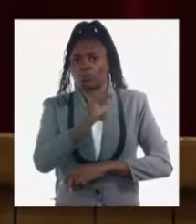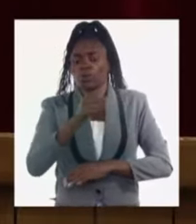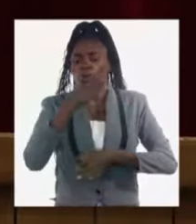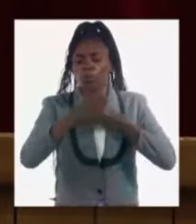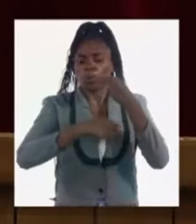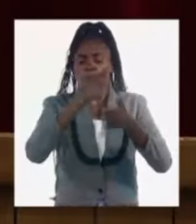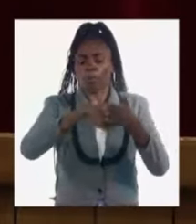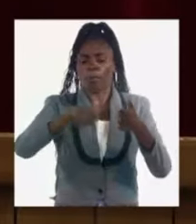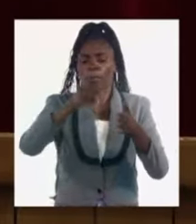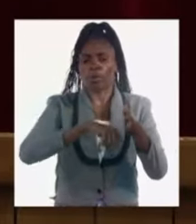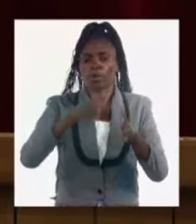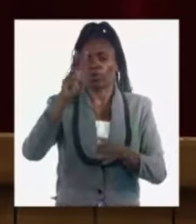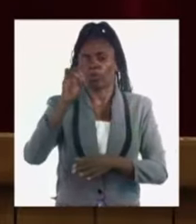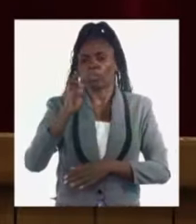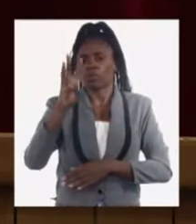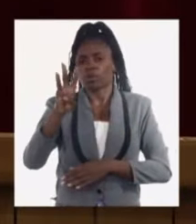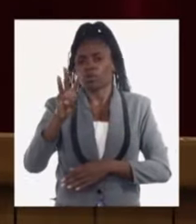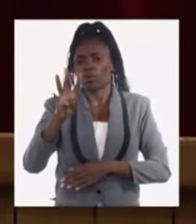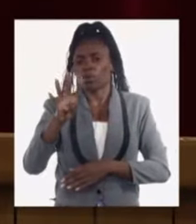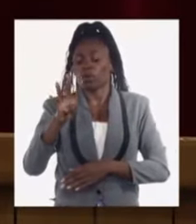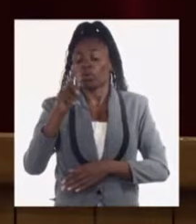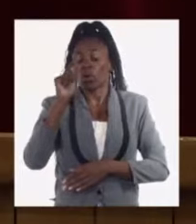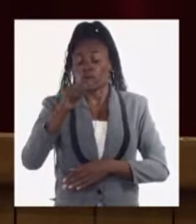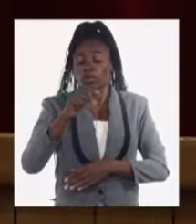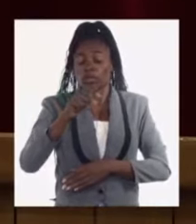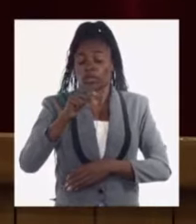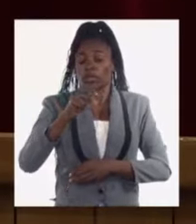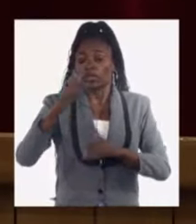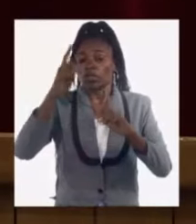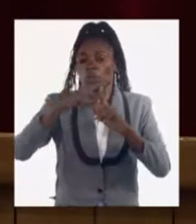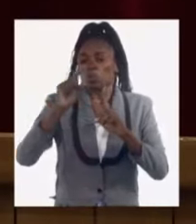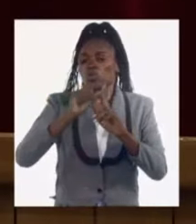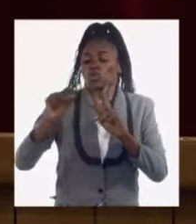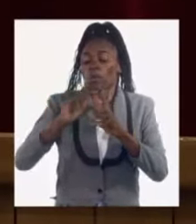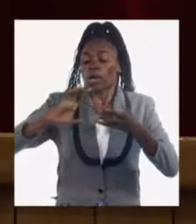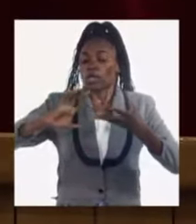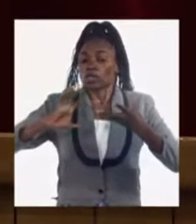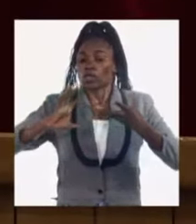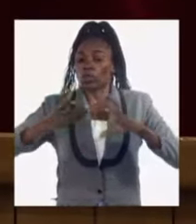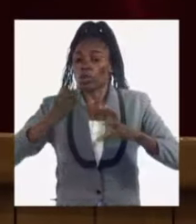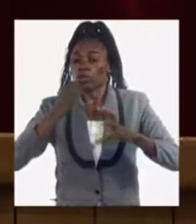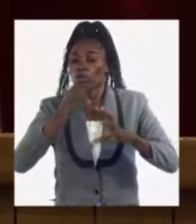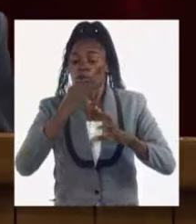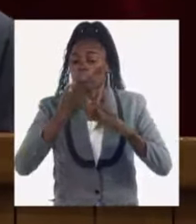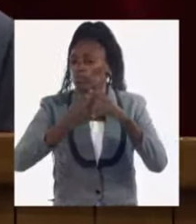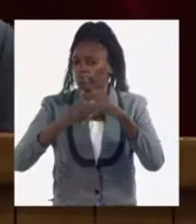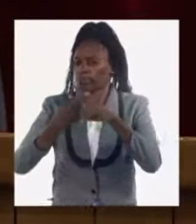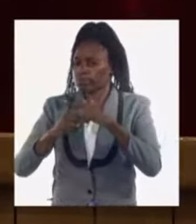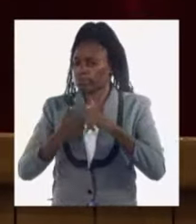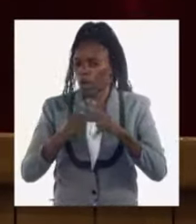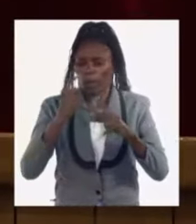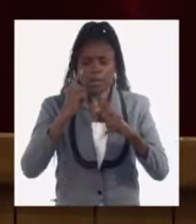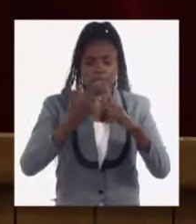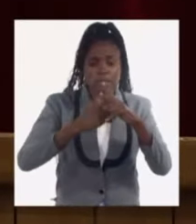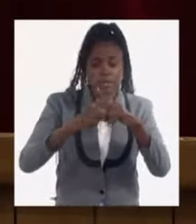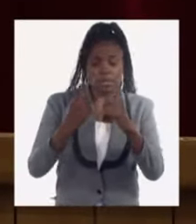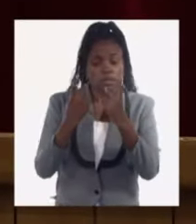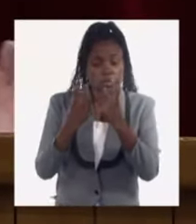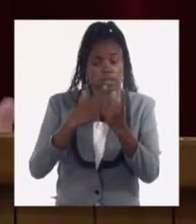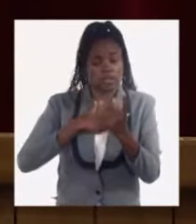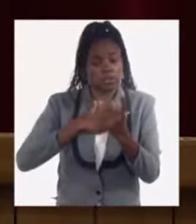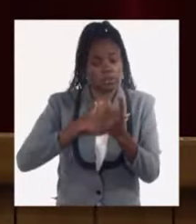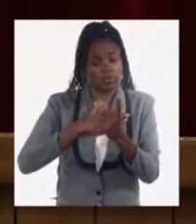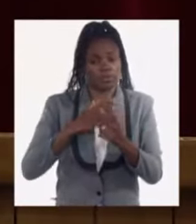el plan 2024, uno de los asuntos complejos en los cuales no hemos podido encontrar todavía las soluciones que se requieren.